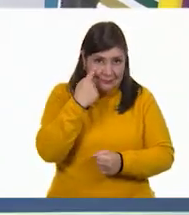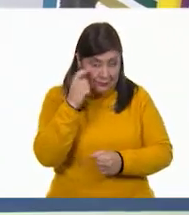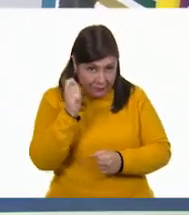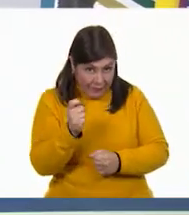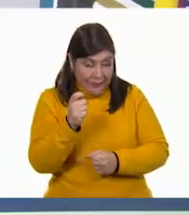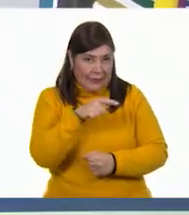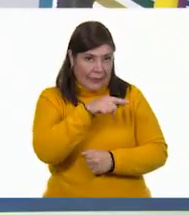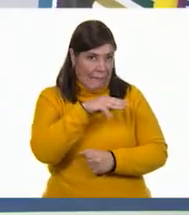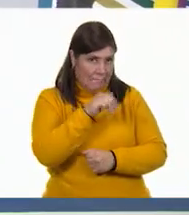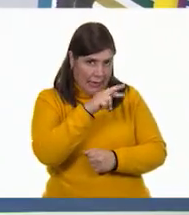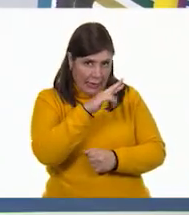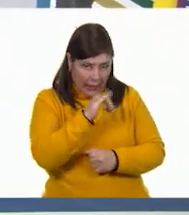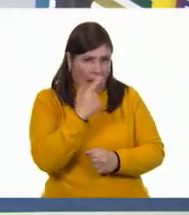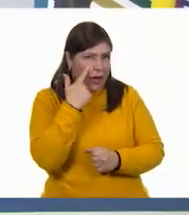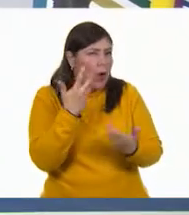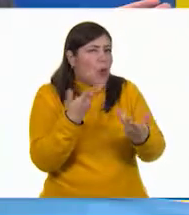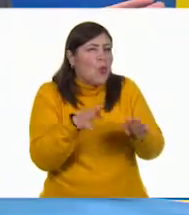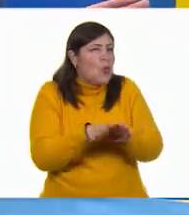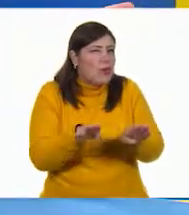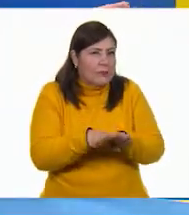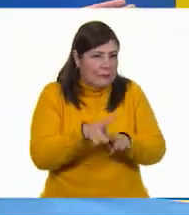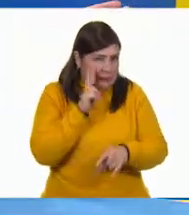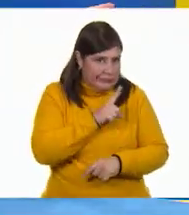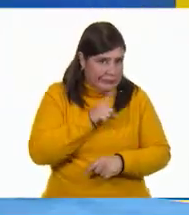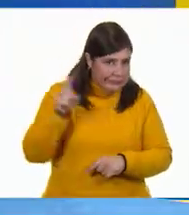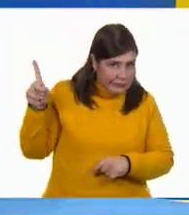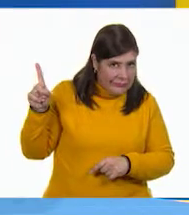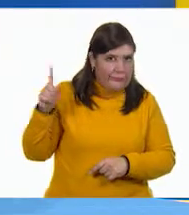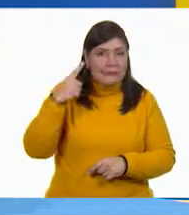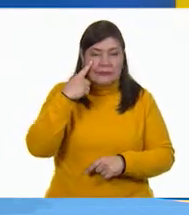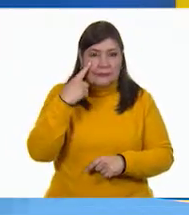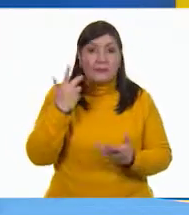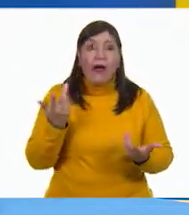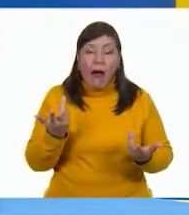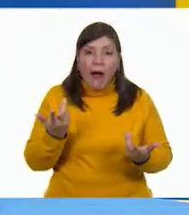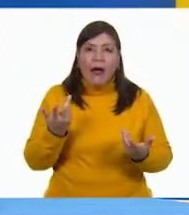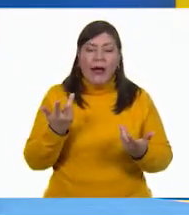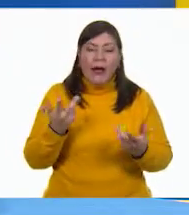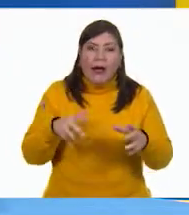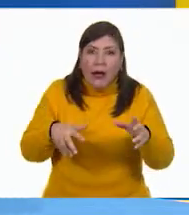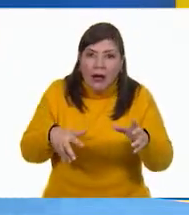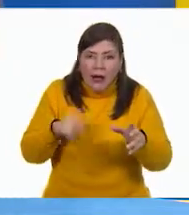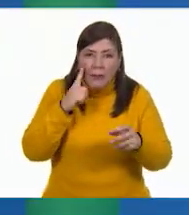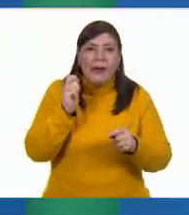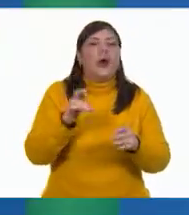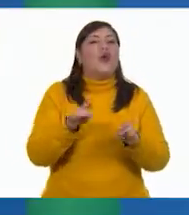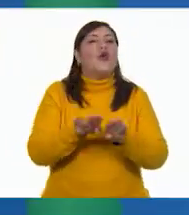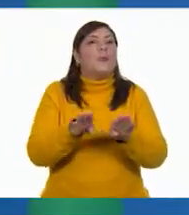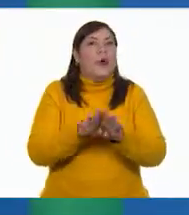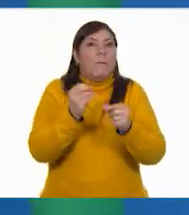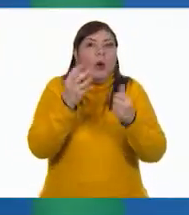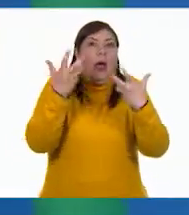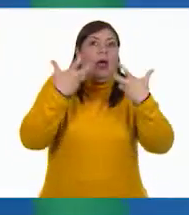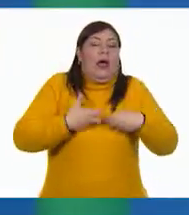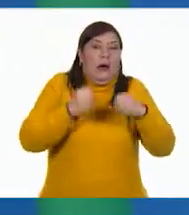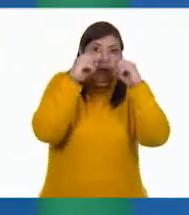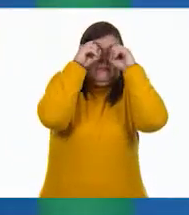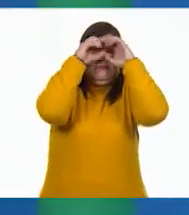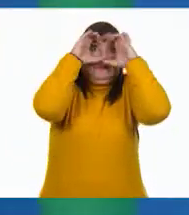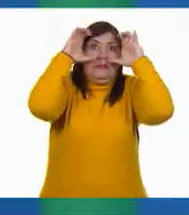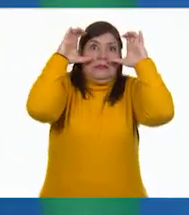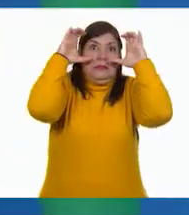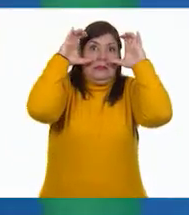de María. ¿Cómo está ahorita? Bien. Es como si estuviera muy asustada. Si se dan cuenta, tiene los ojos muy